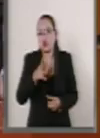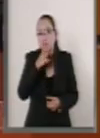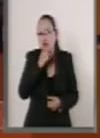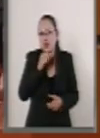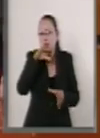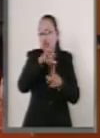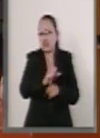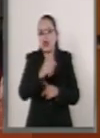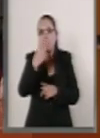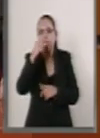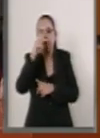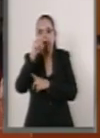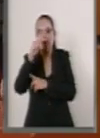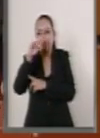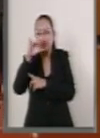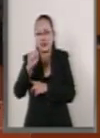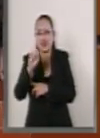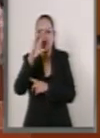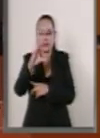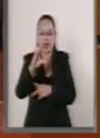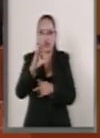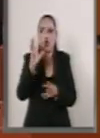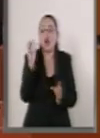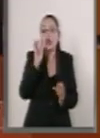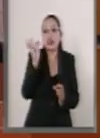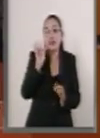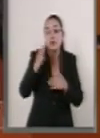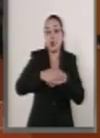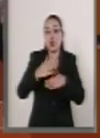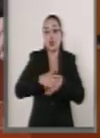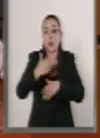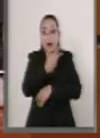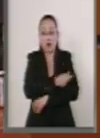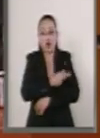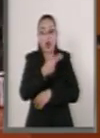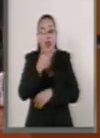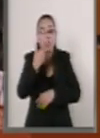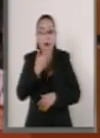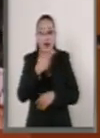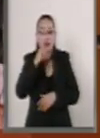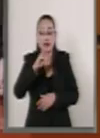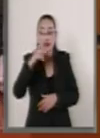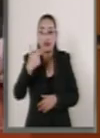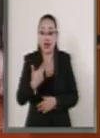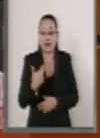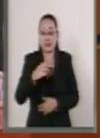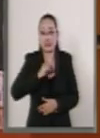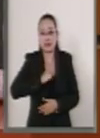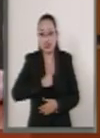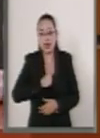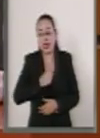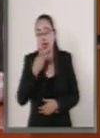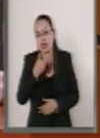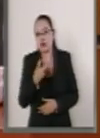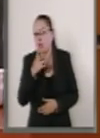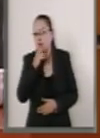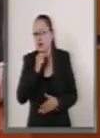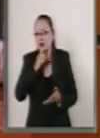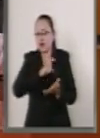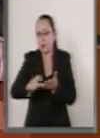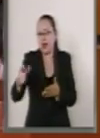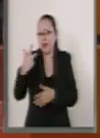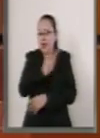y cuando salga lo del VIH SIDA pues tampoco vamos a tener para comprar vacunas del SIDA y